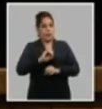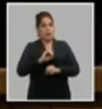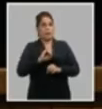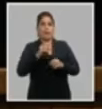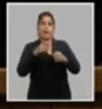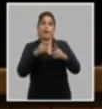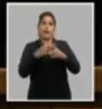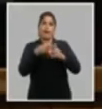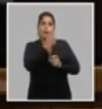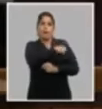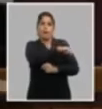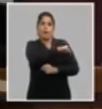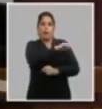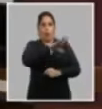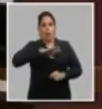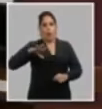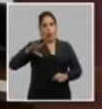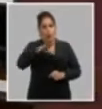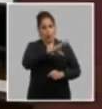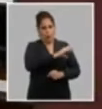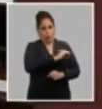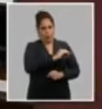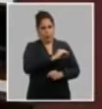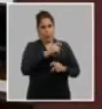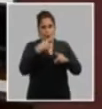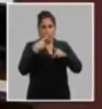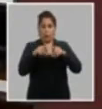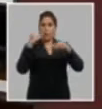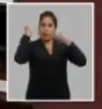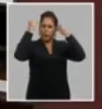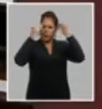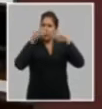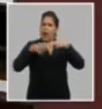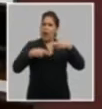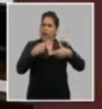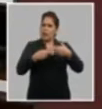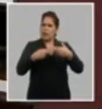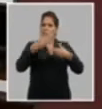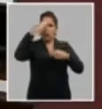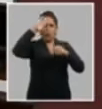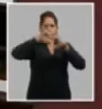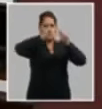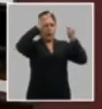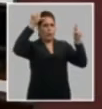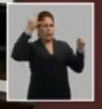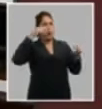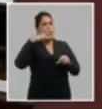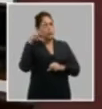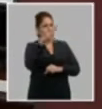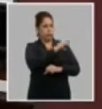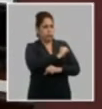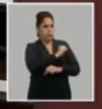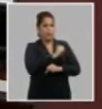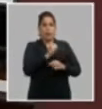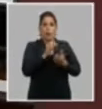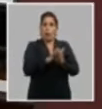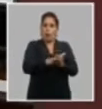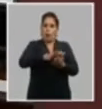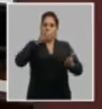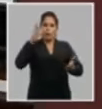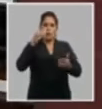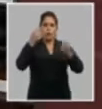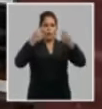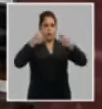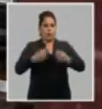y pueblo en general pensar y actuar como país con mayor compromiso firmeza